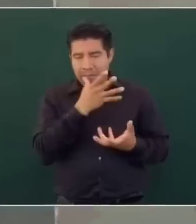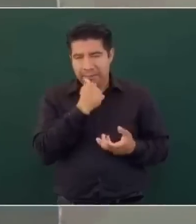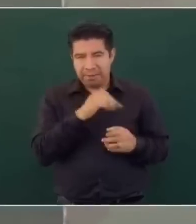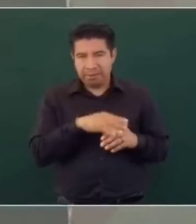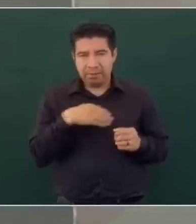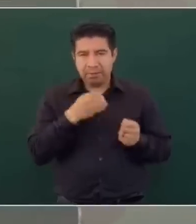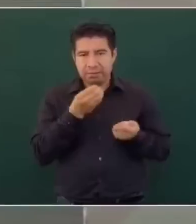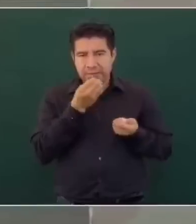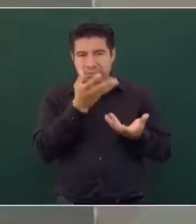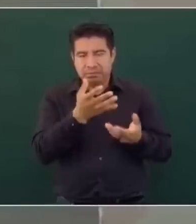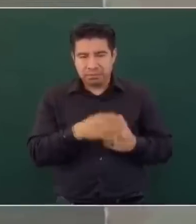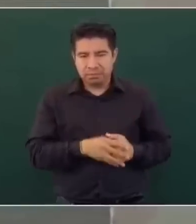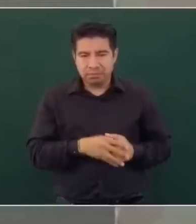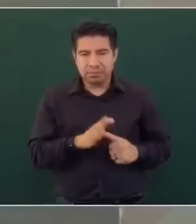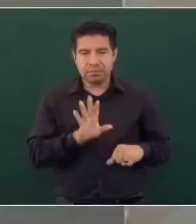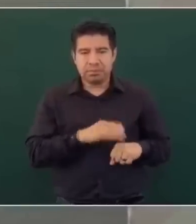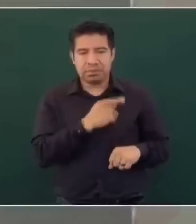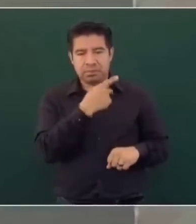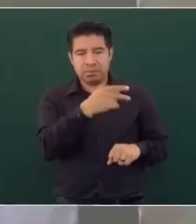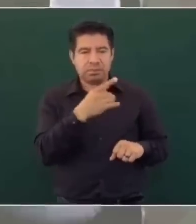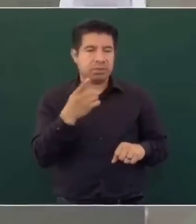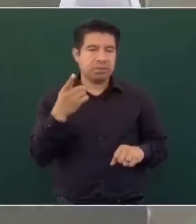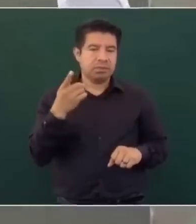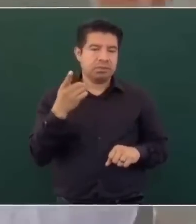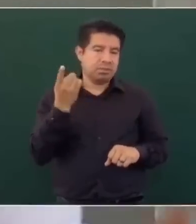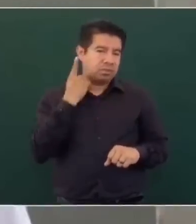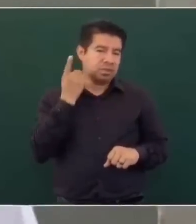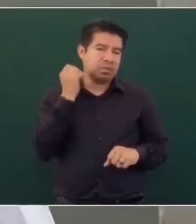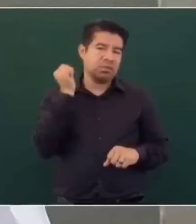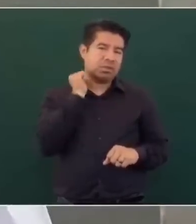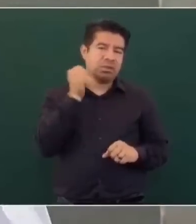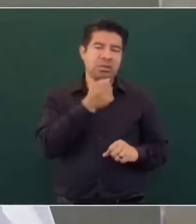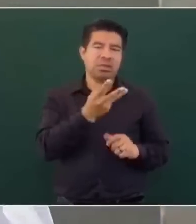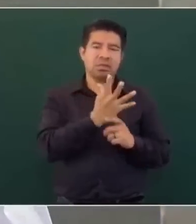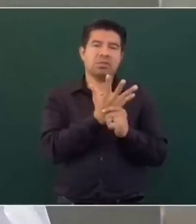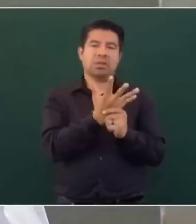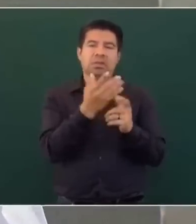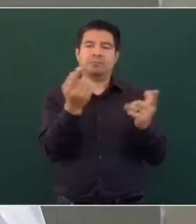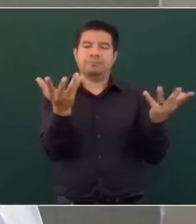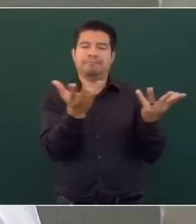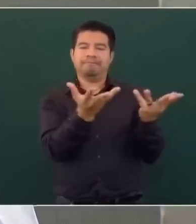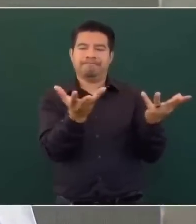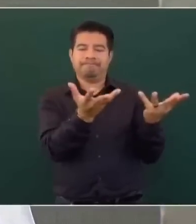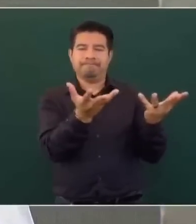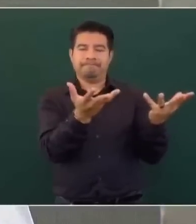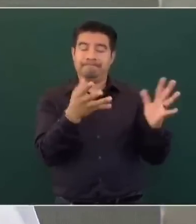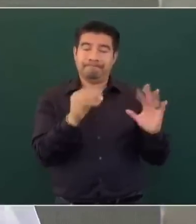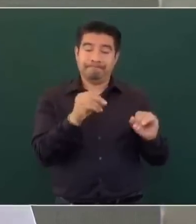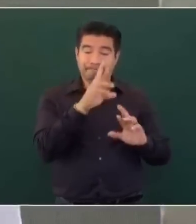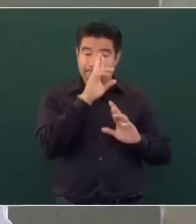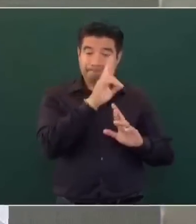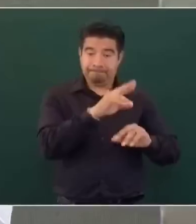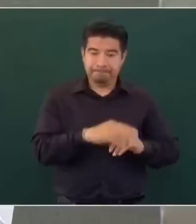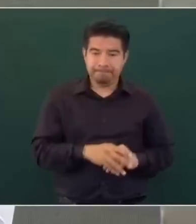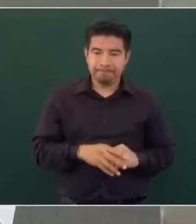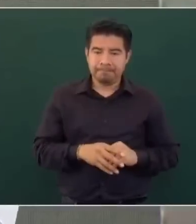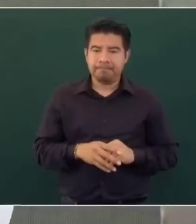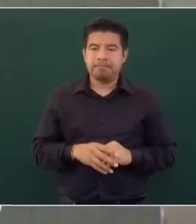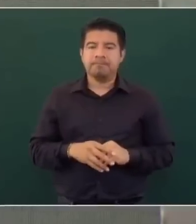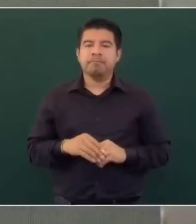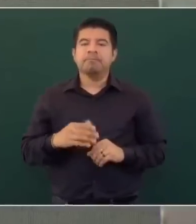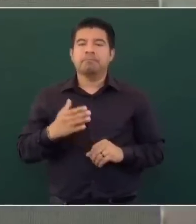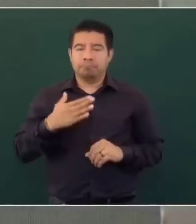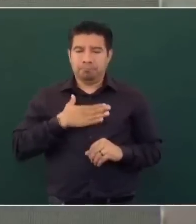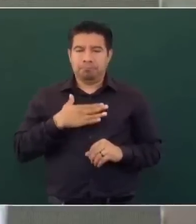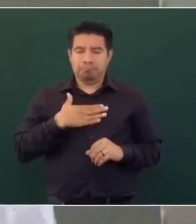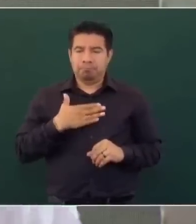Legislativo, pero como ciudadano y también como